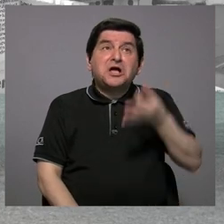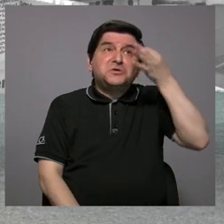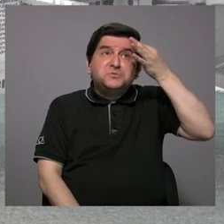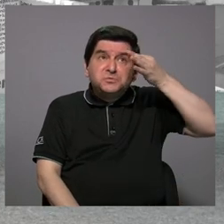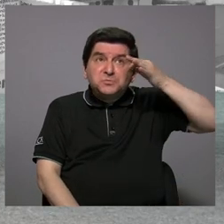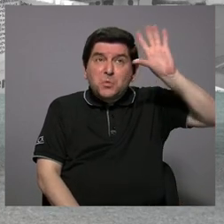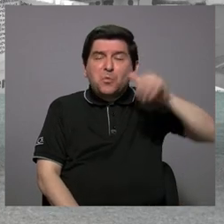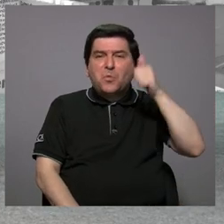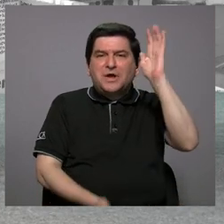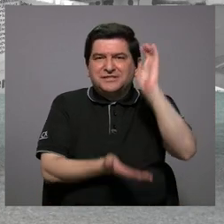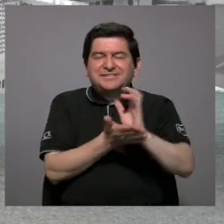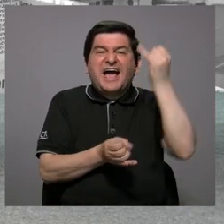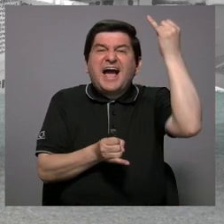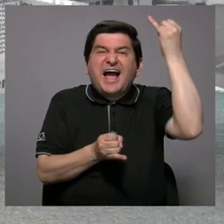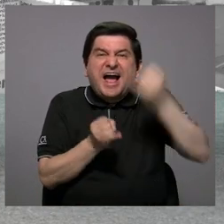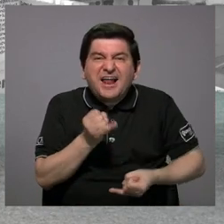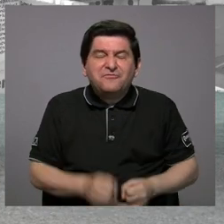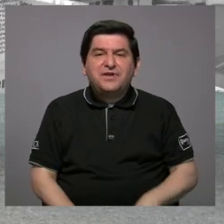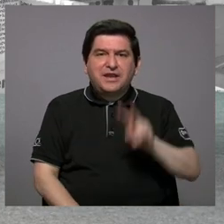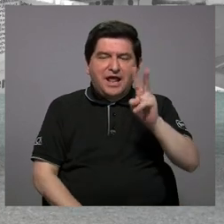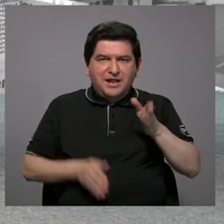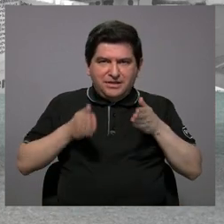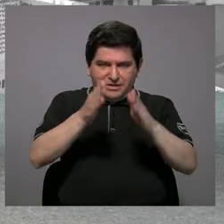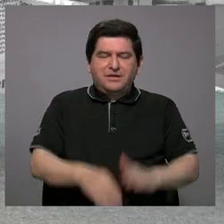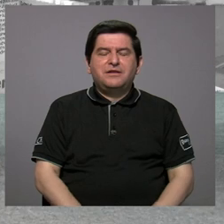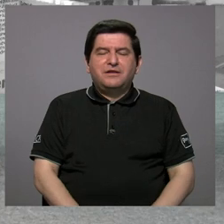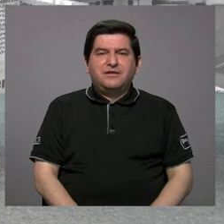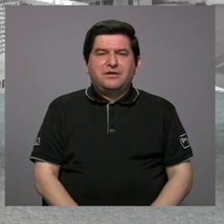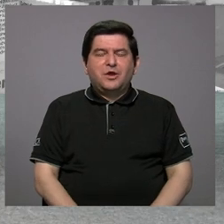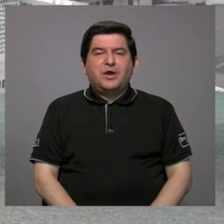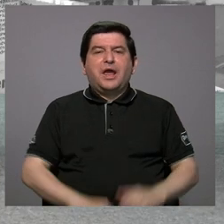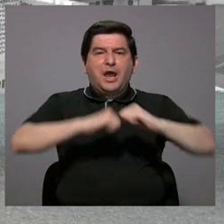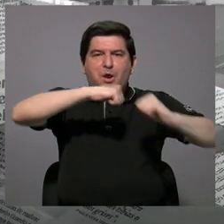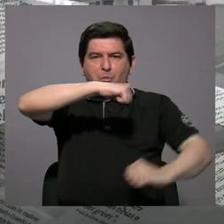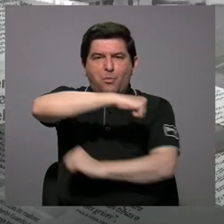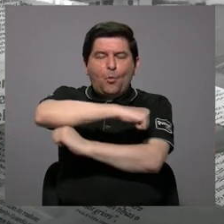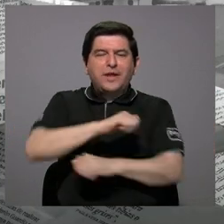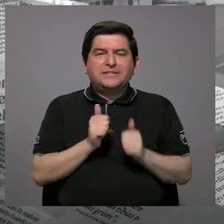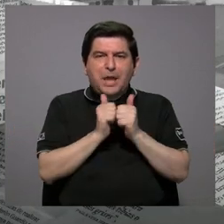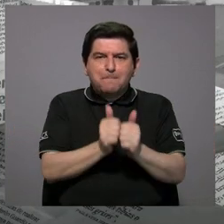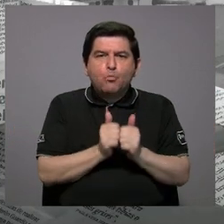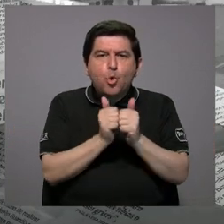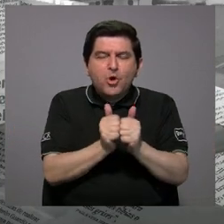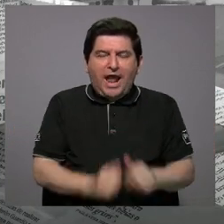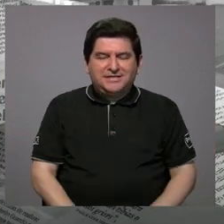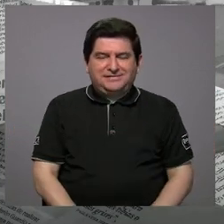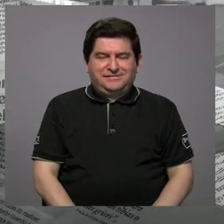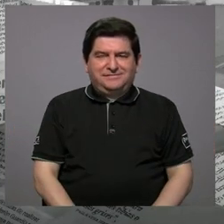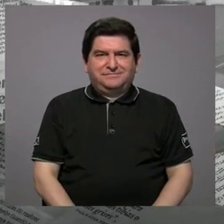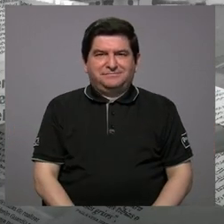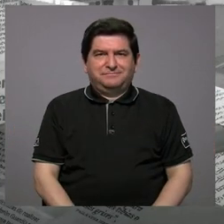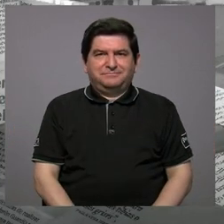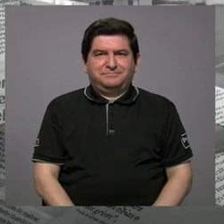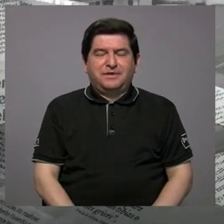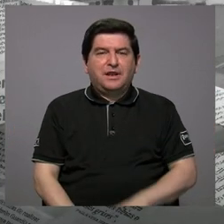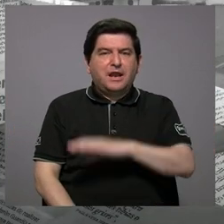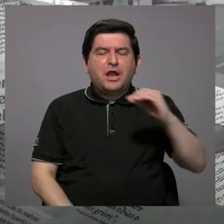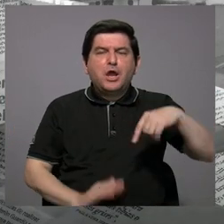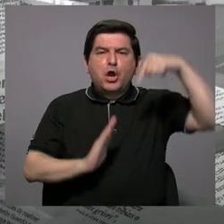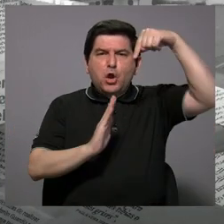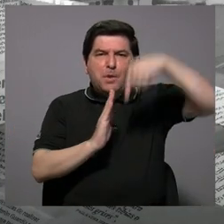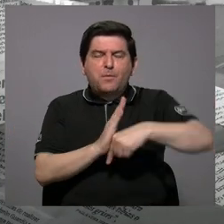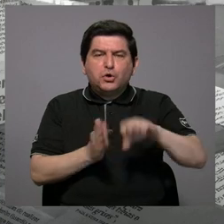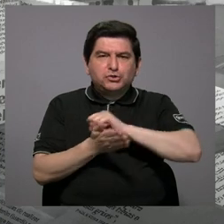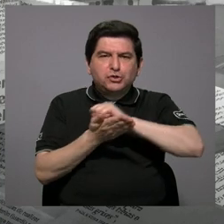a la juelita está al final de las dos rutas, de la ruta del agua de Puente de Mulas, de la ruta del pozo de